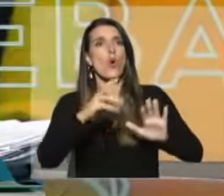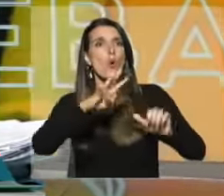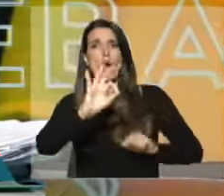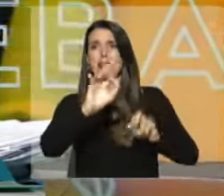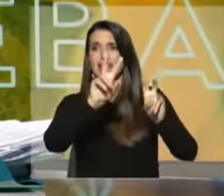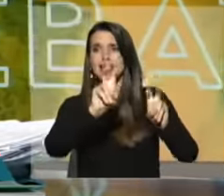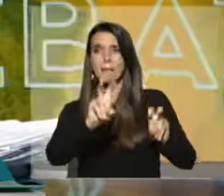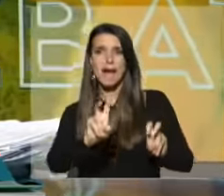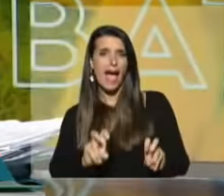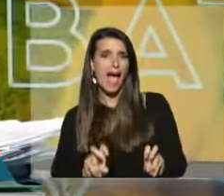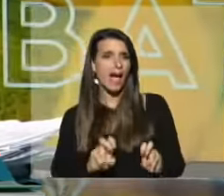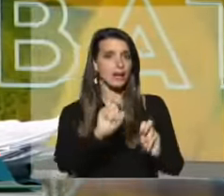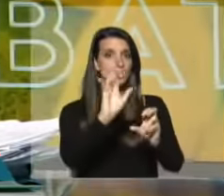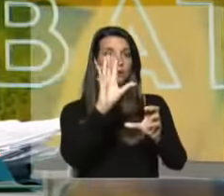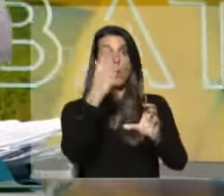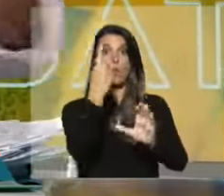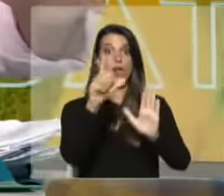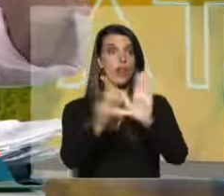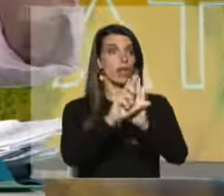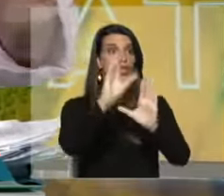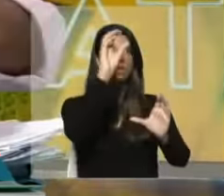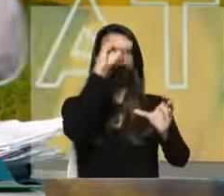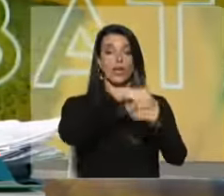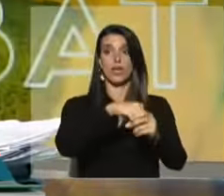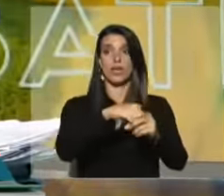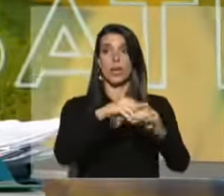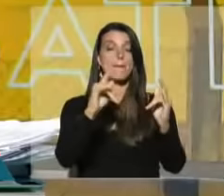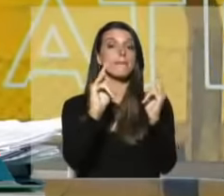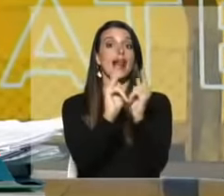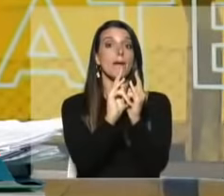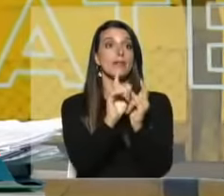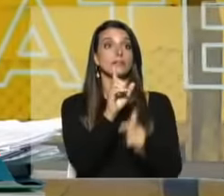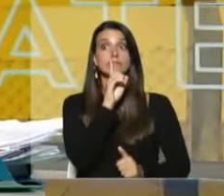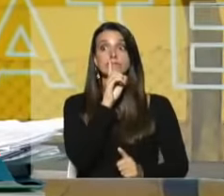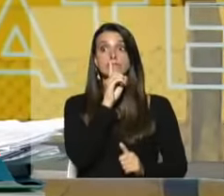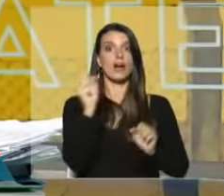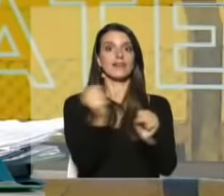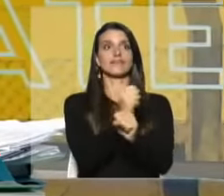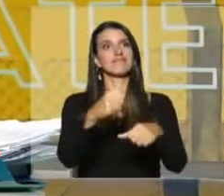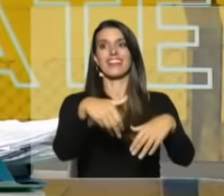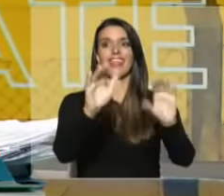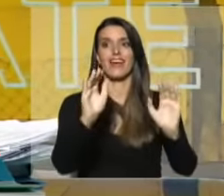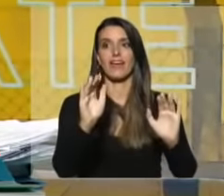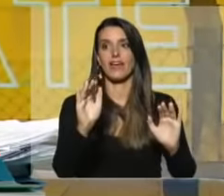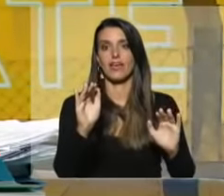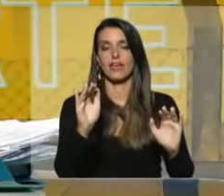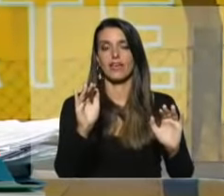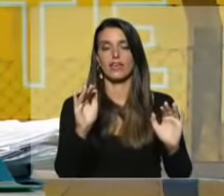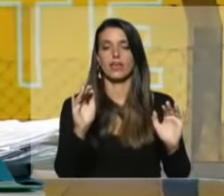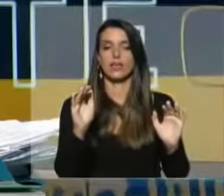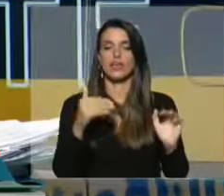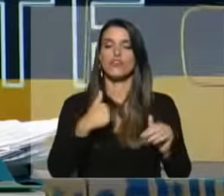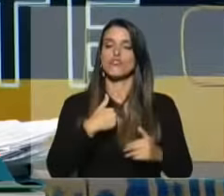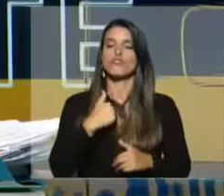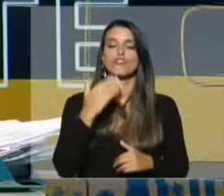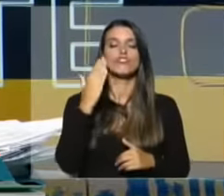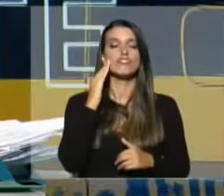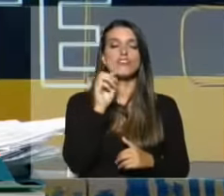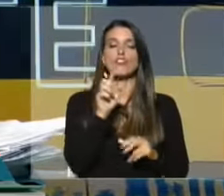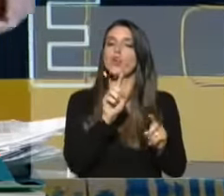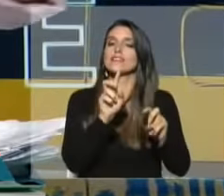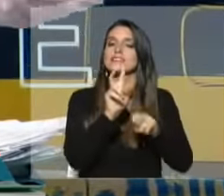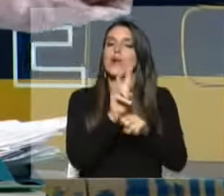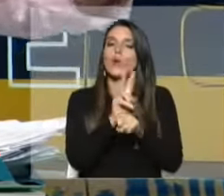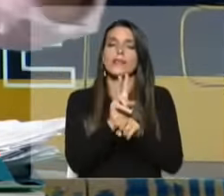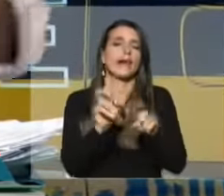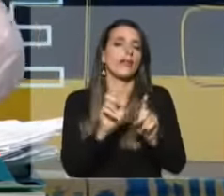metidas en una sola ley que si el Parlamento no se pronuncia se aprueba. Yo sé que eso no es el tema de seguridad